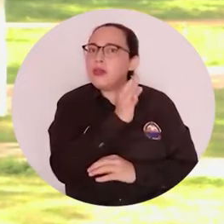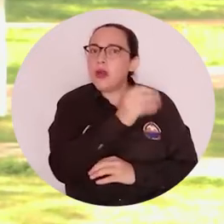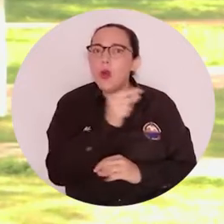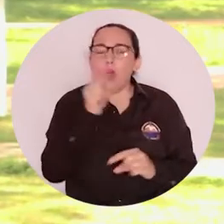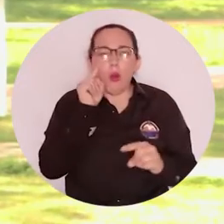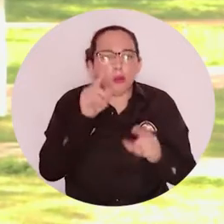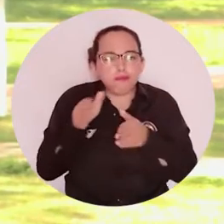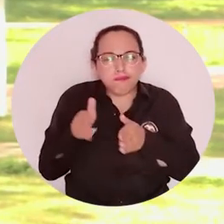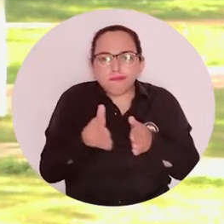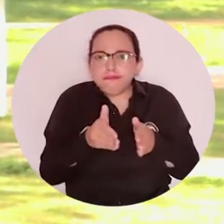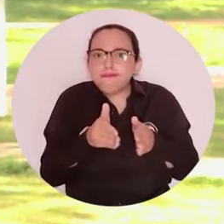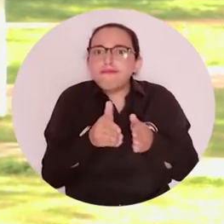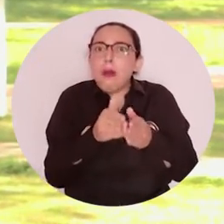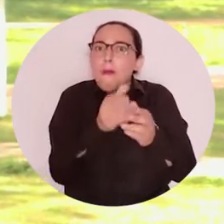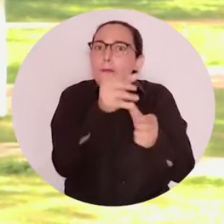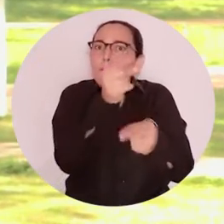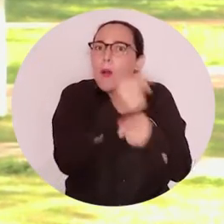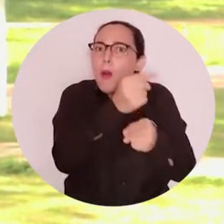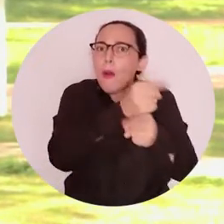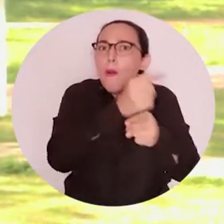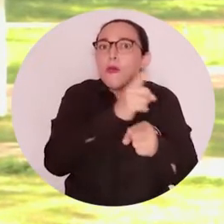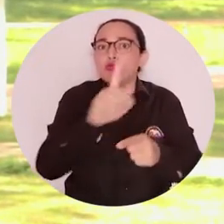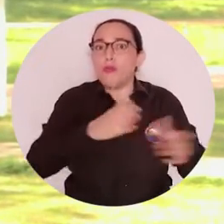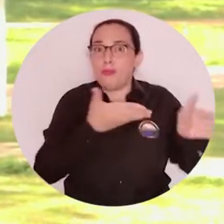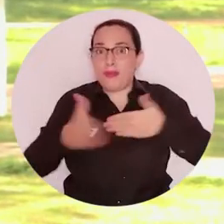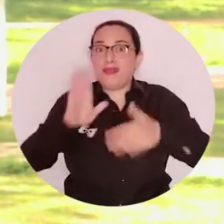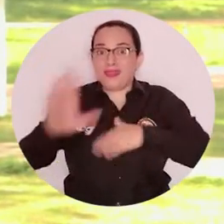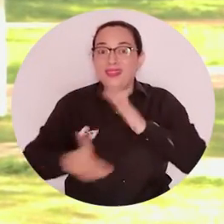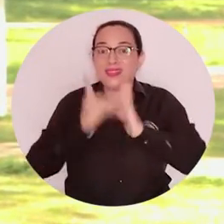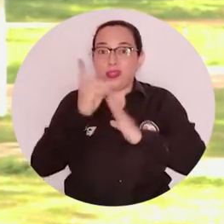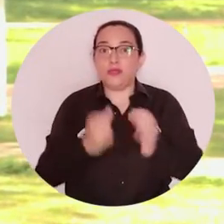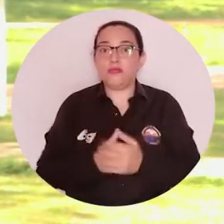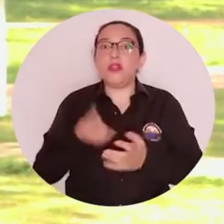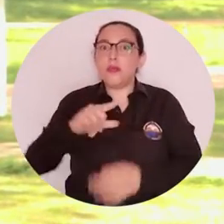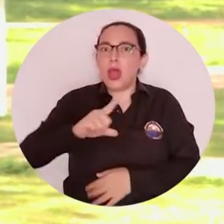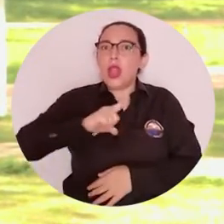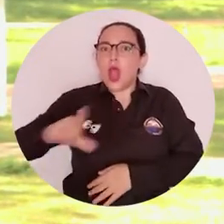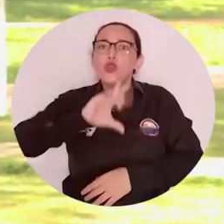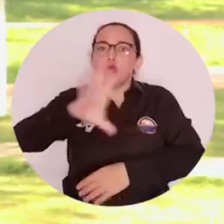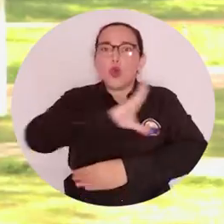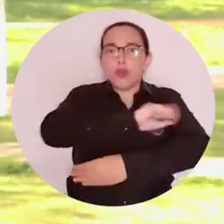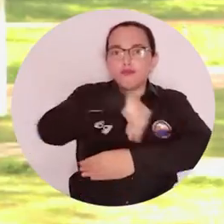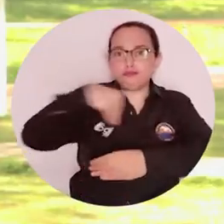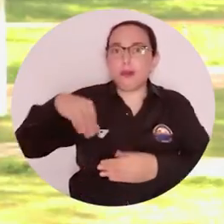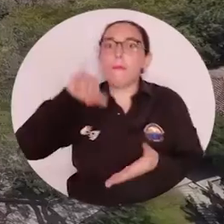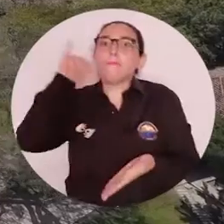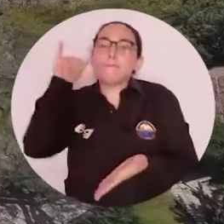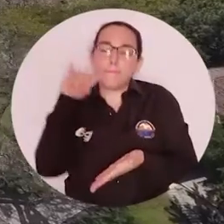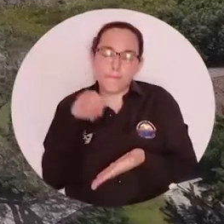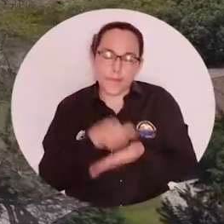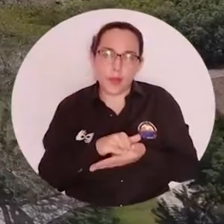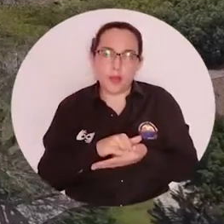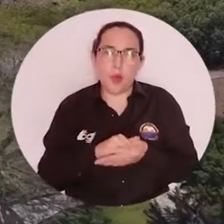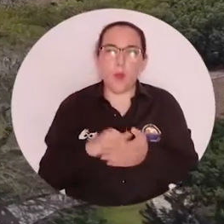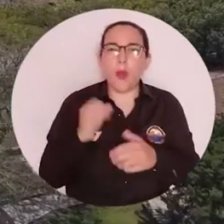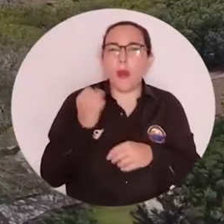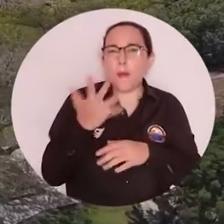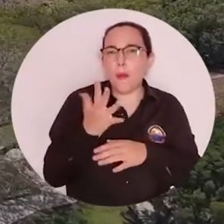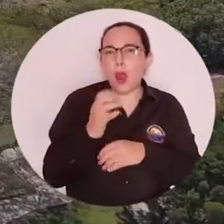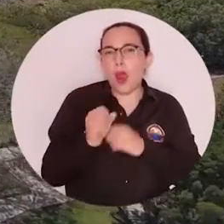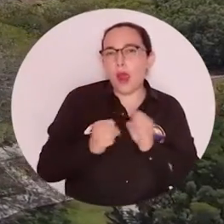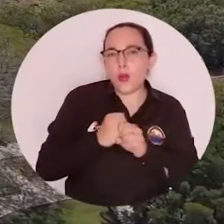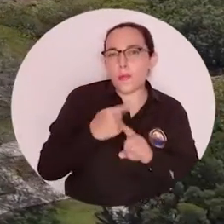nuestro señor rector, quien ha sabido llevar a buen término la construcción y aprobación del Plan de Desarrollo y quien, por supuesto, ha liderado la